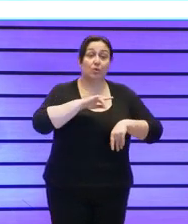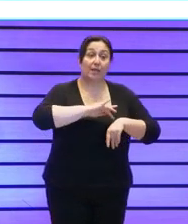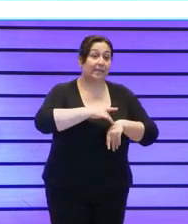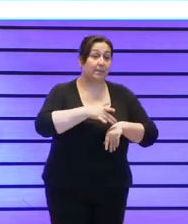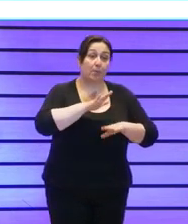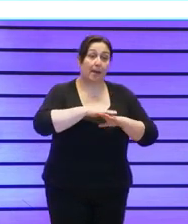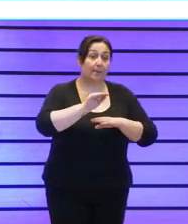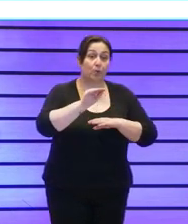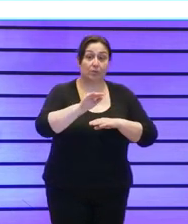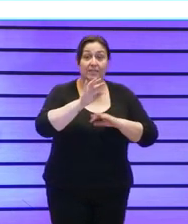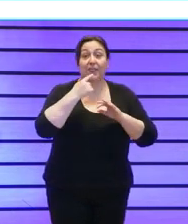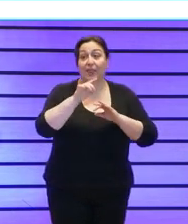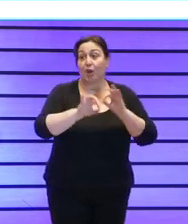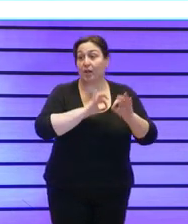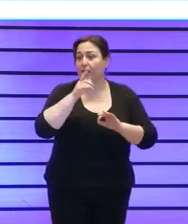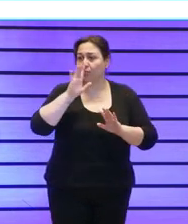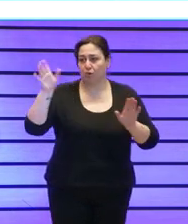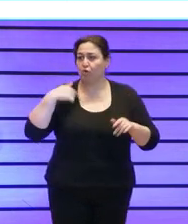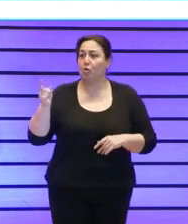por Dios bueno pues por aquí andaré